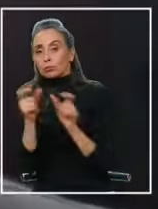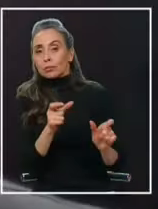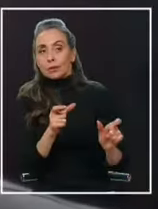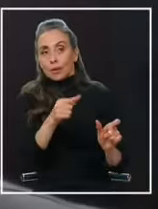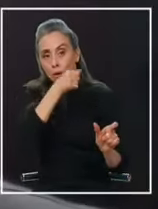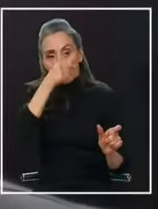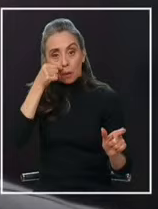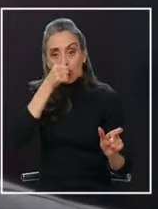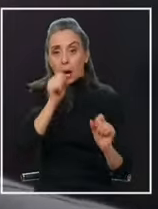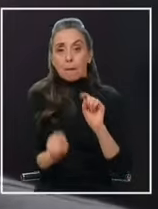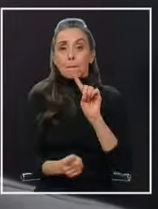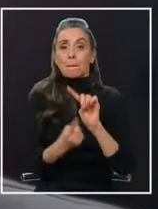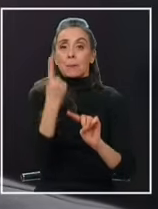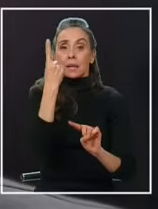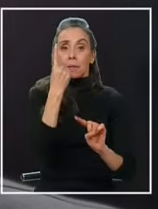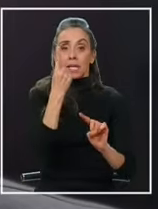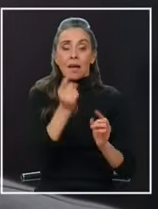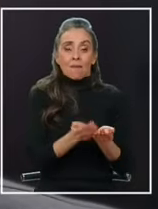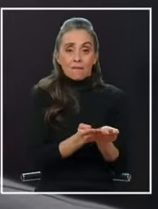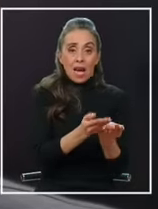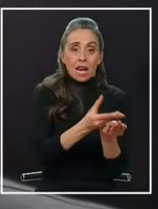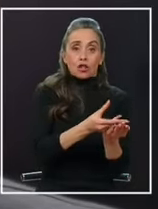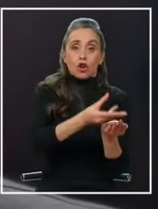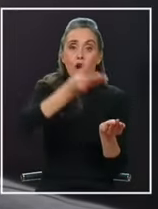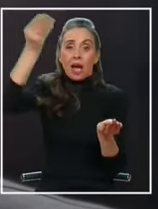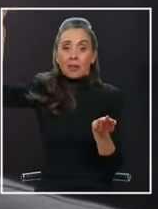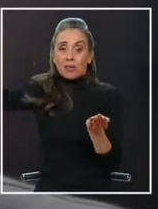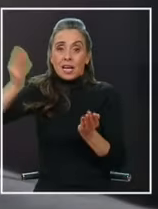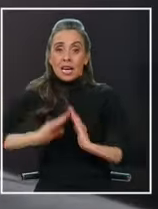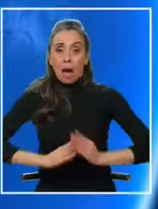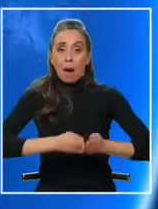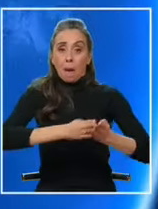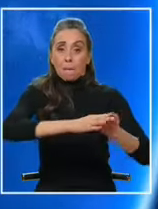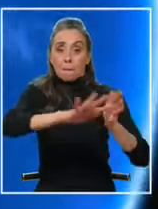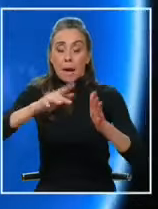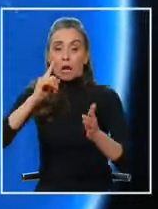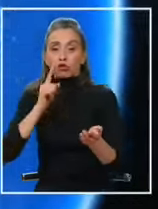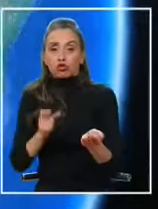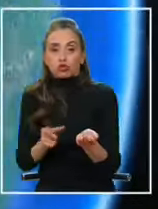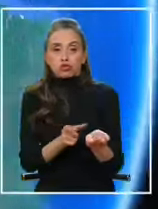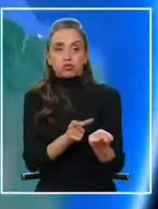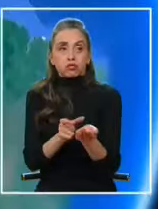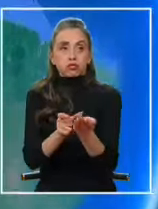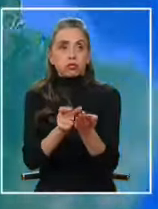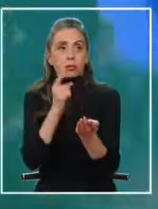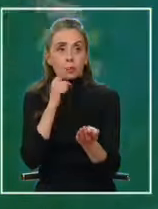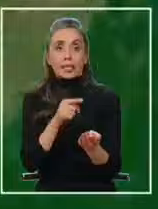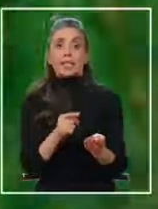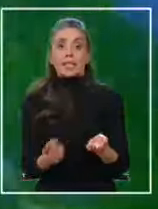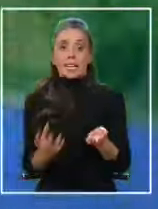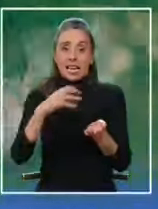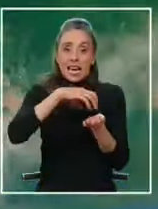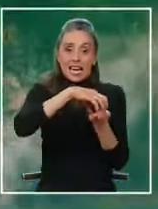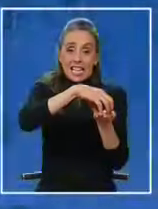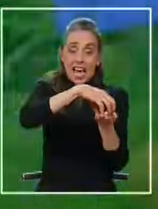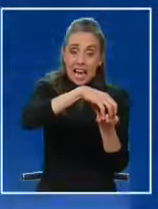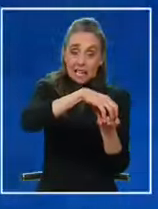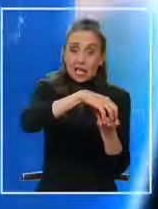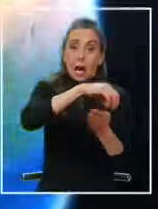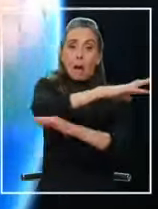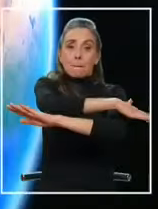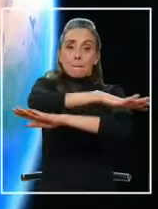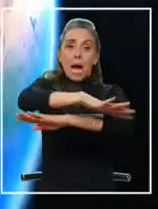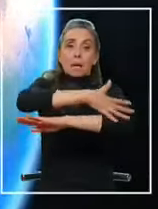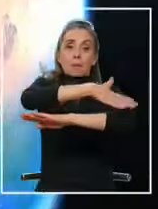Primera vez que se realiza una entrega vigilada por vía marítima Un cargamento que atravesó el océano